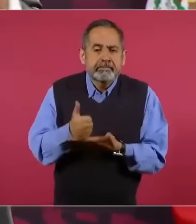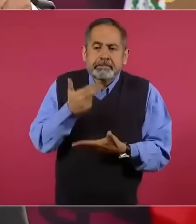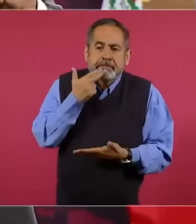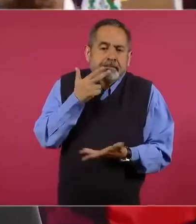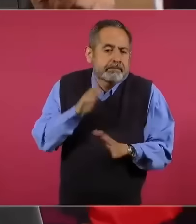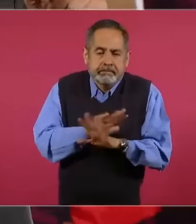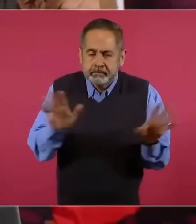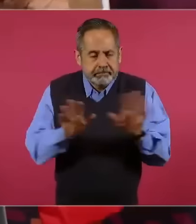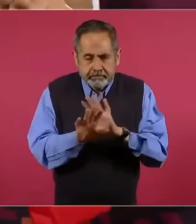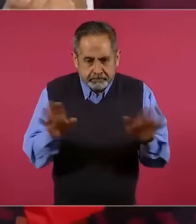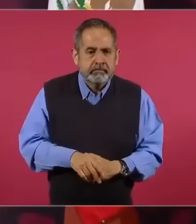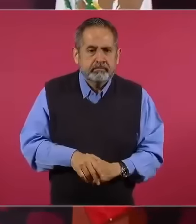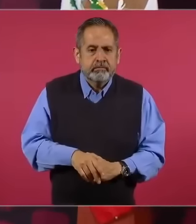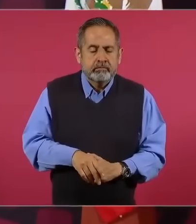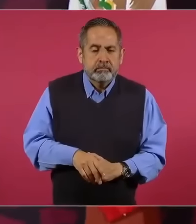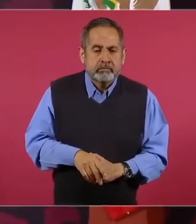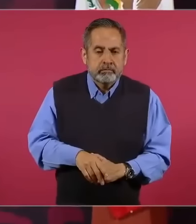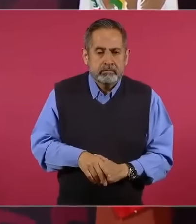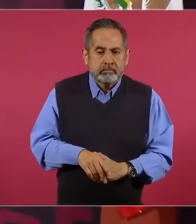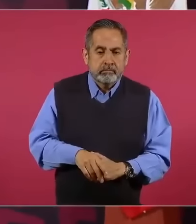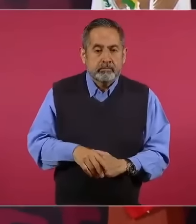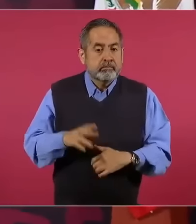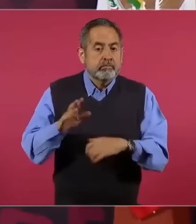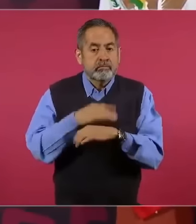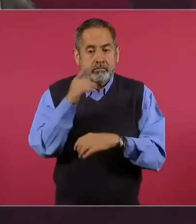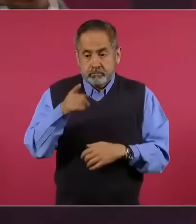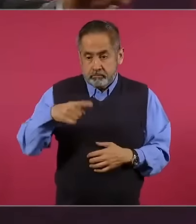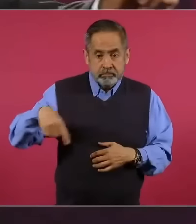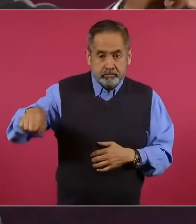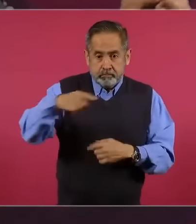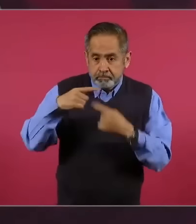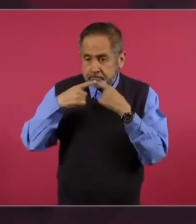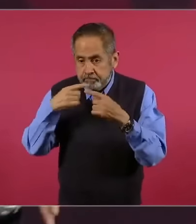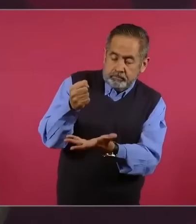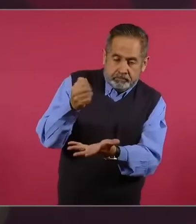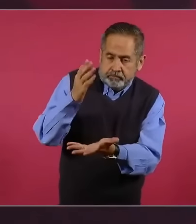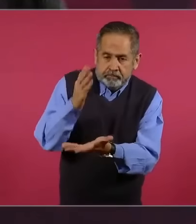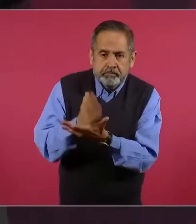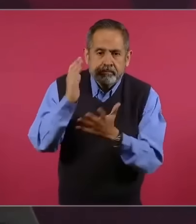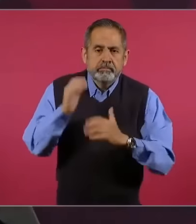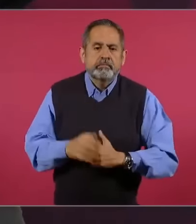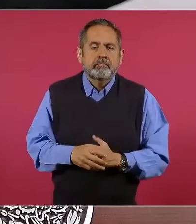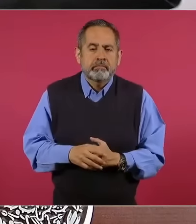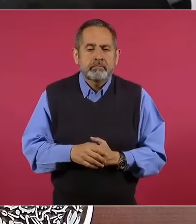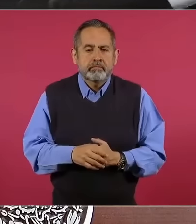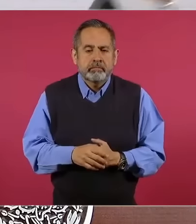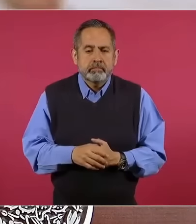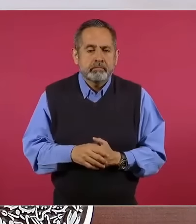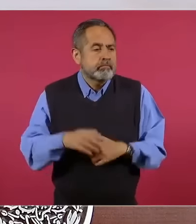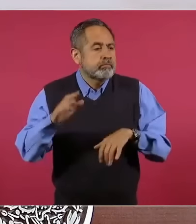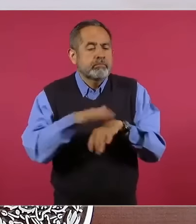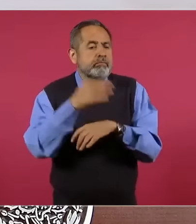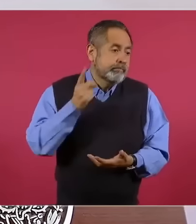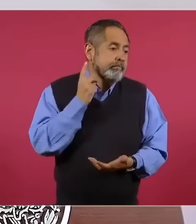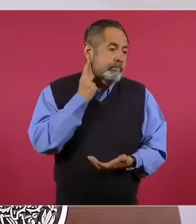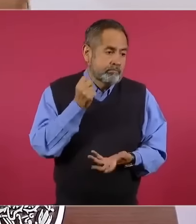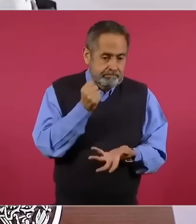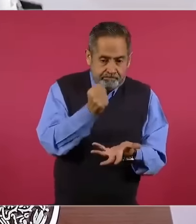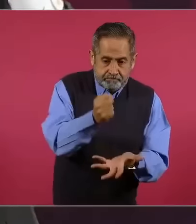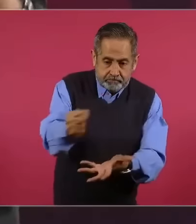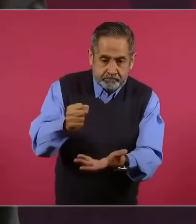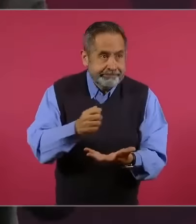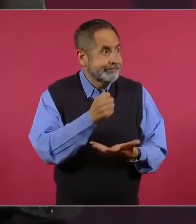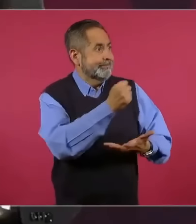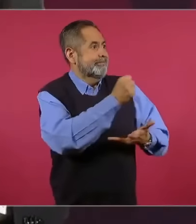entregan así el presupuesto, lo reparten entre ellos, pues no le llega el presupuesto al pueblo porque